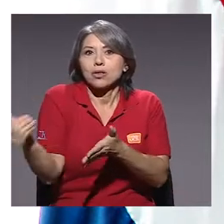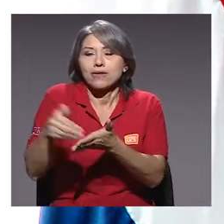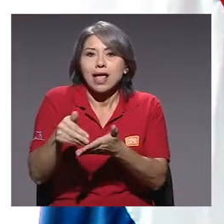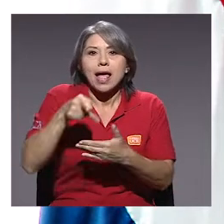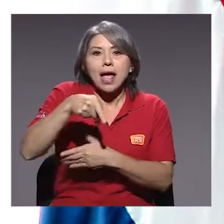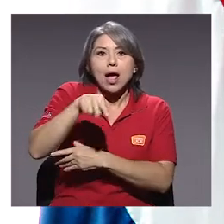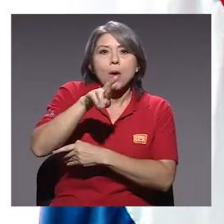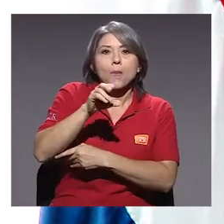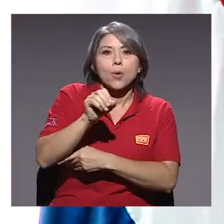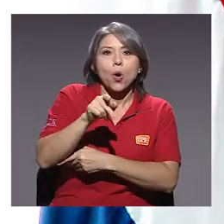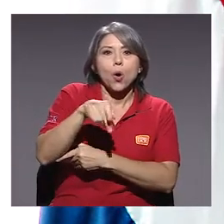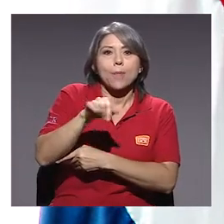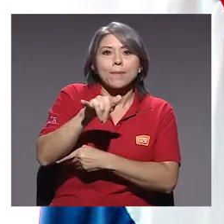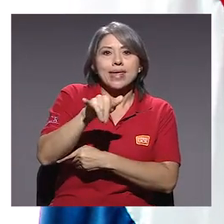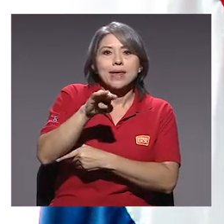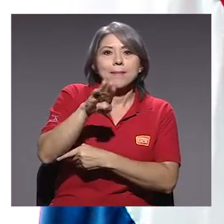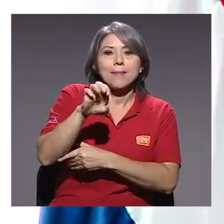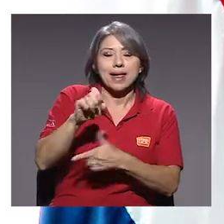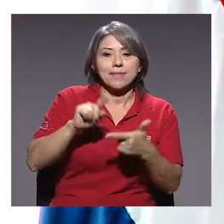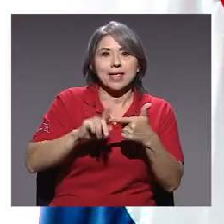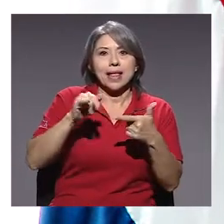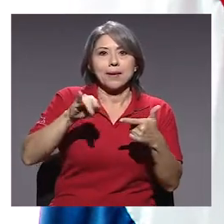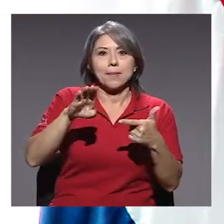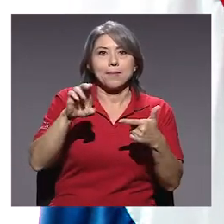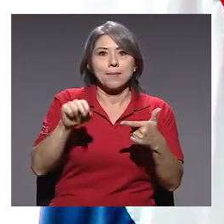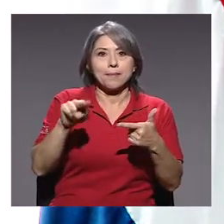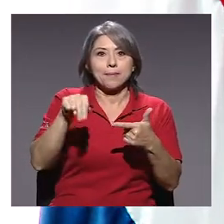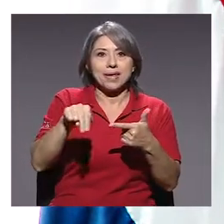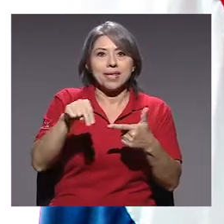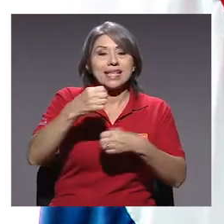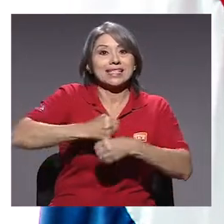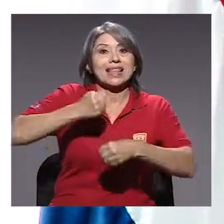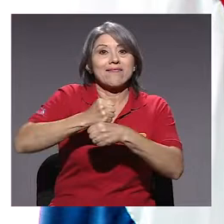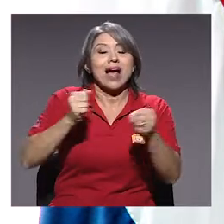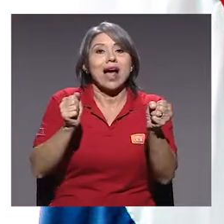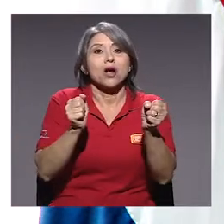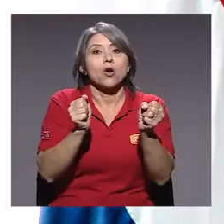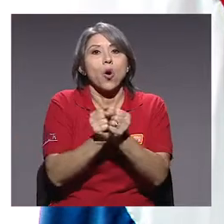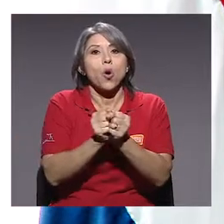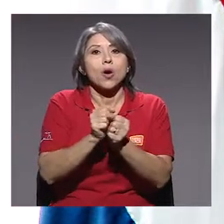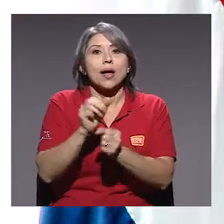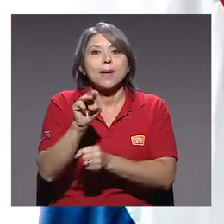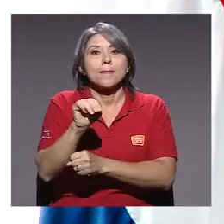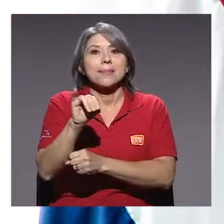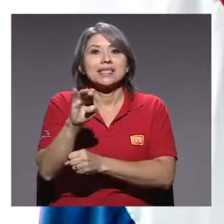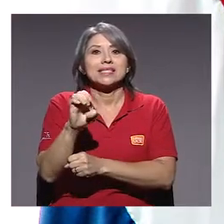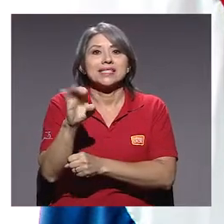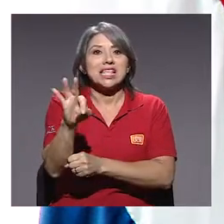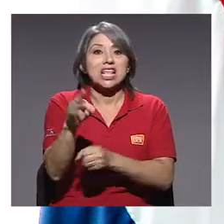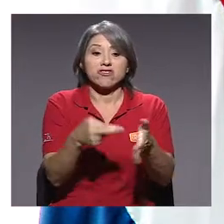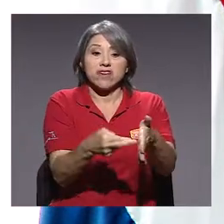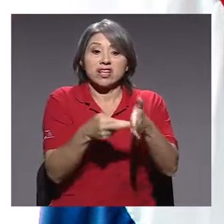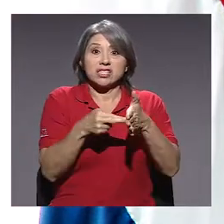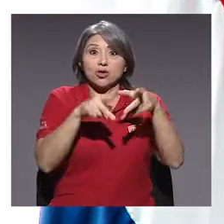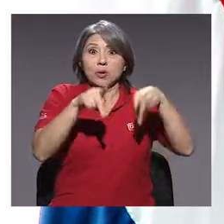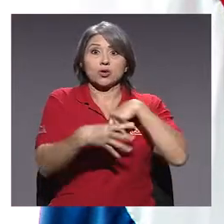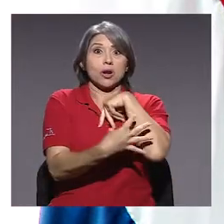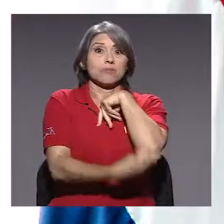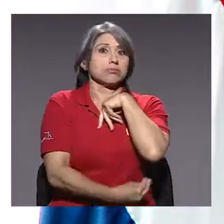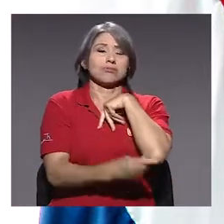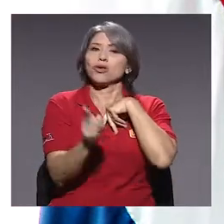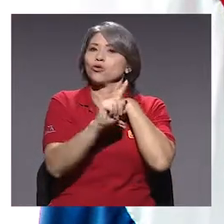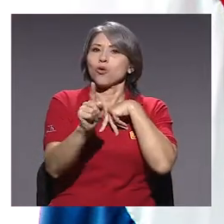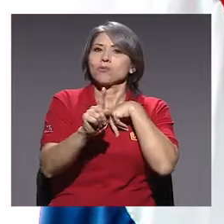PIN, que trabajan con el MISID, que no tienen requisito de persona en condición de pobreza, simplemente que sea